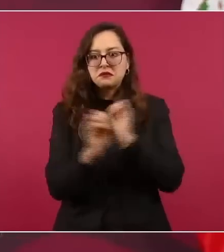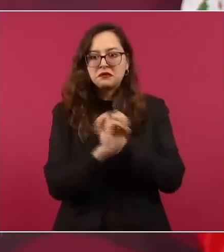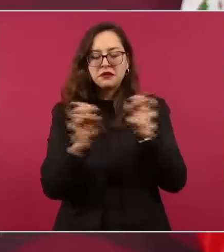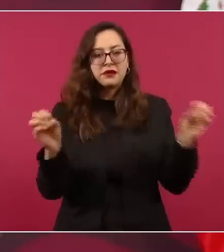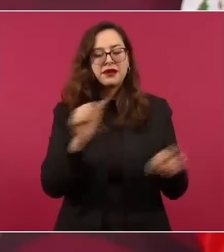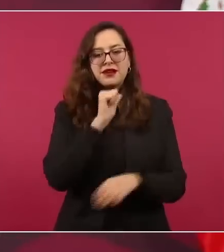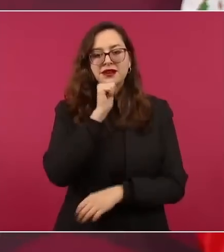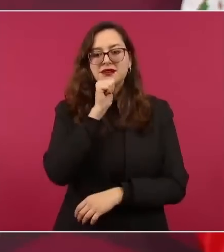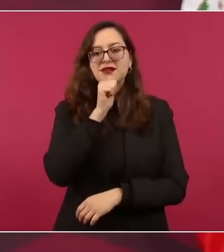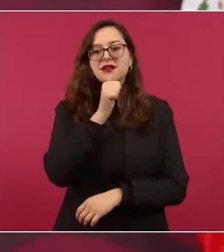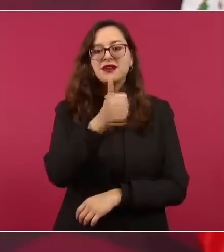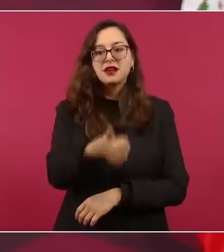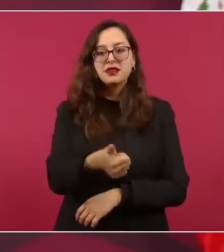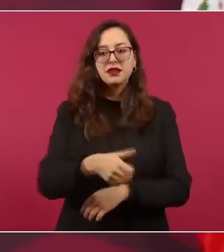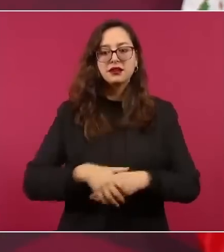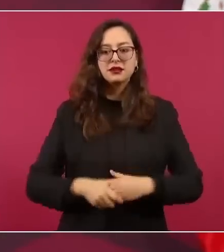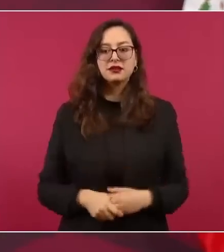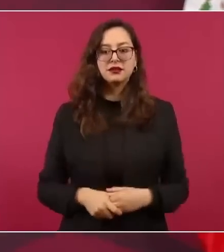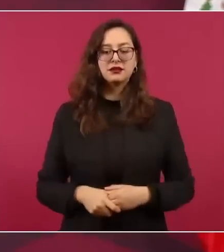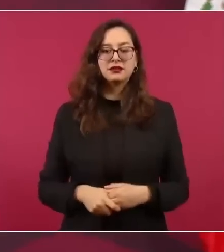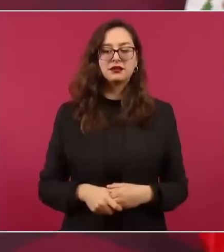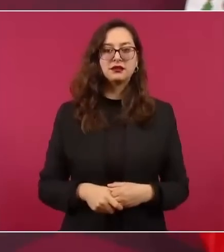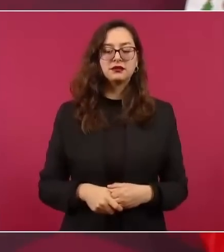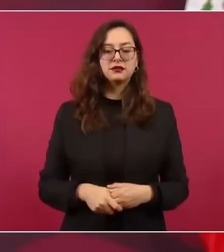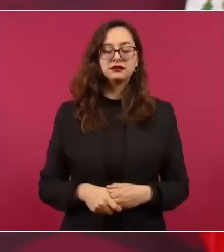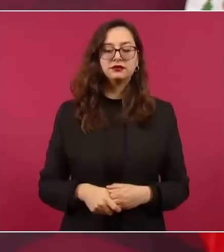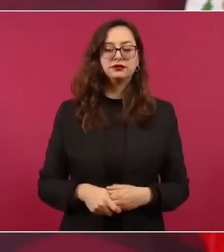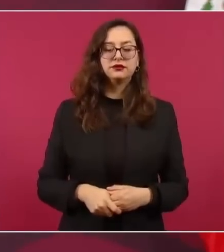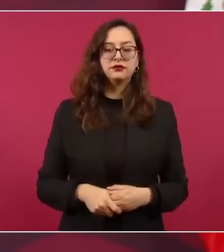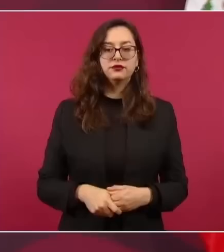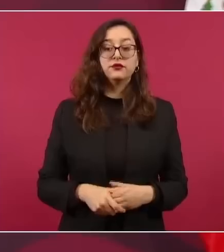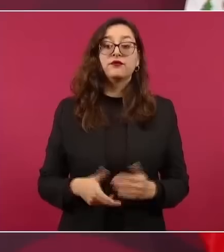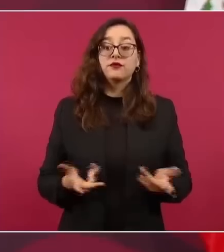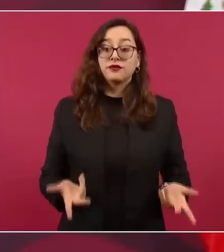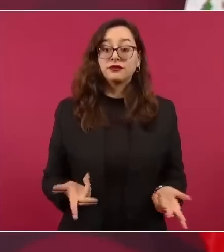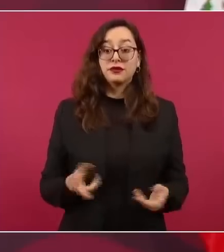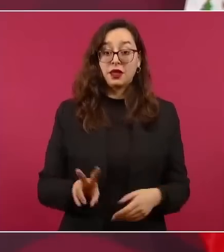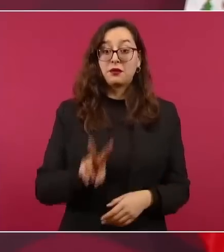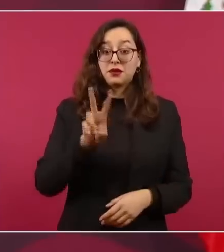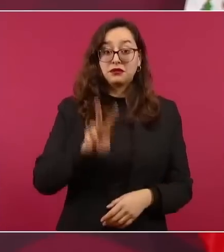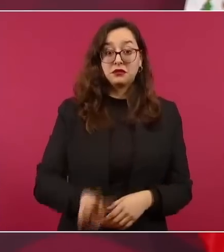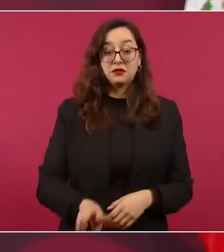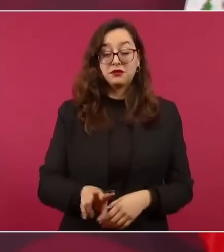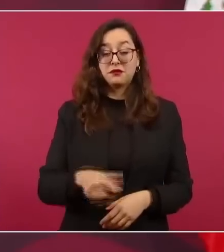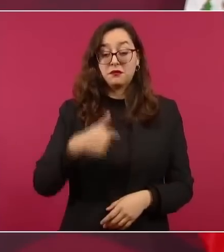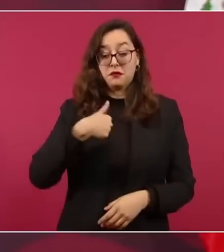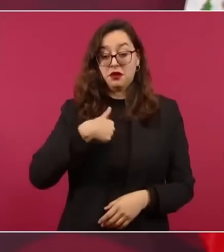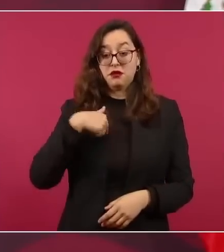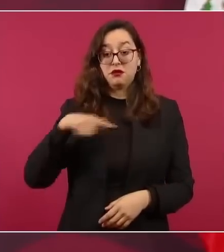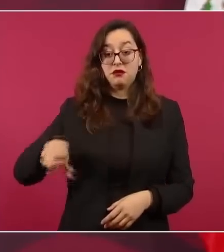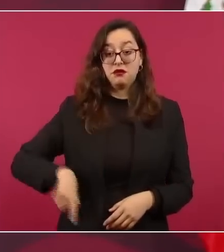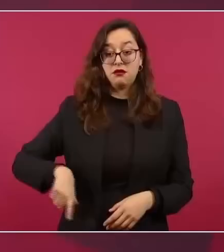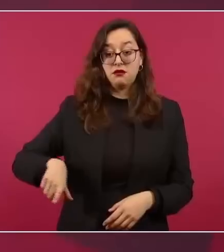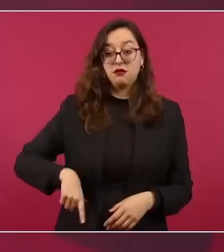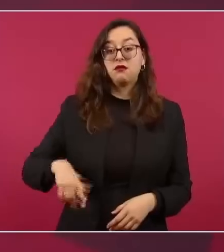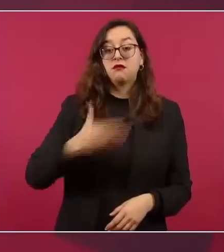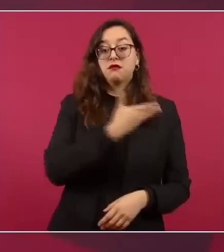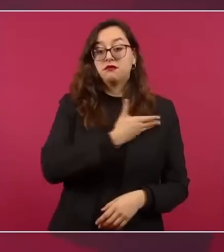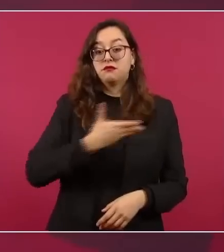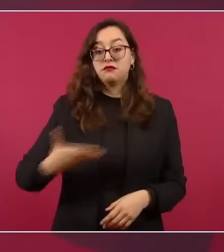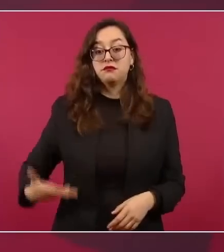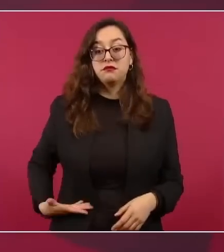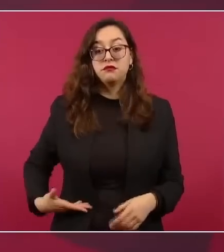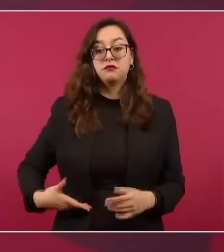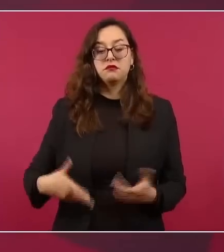porque, dicho sea de paso, es la primera vez que hay independencia entre